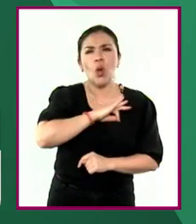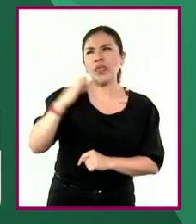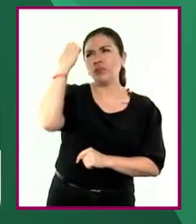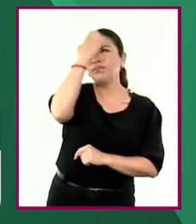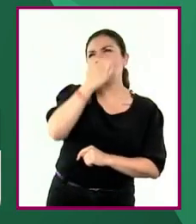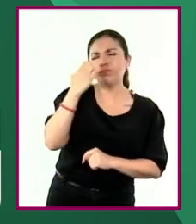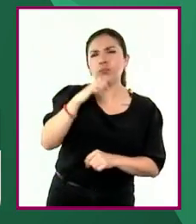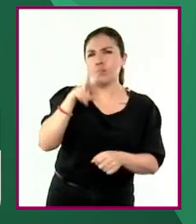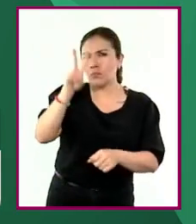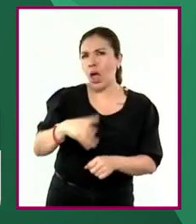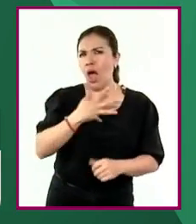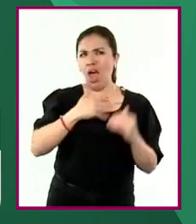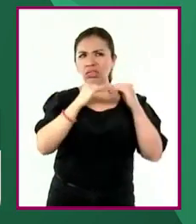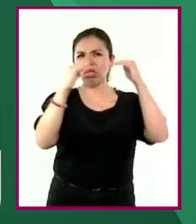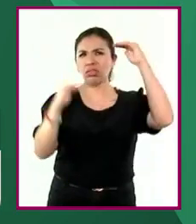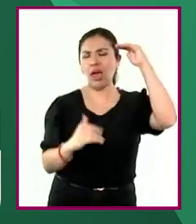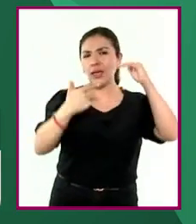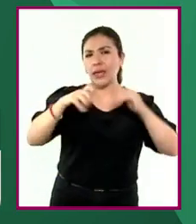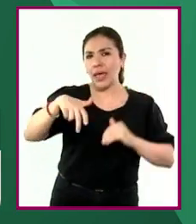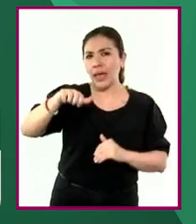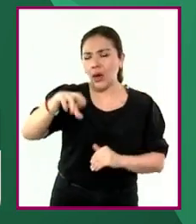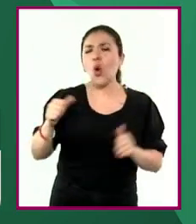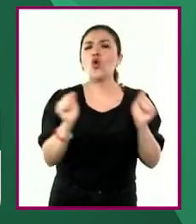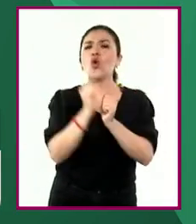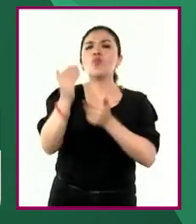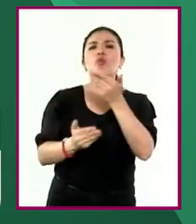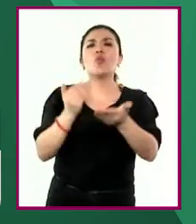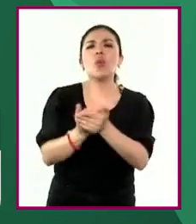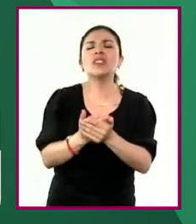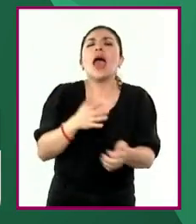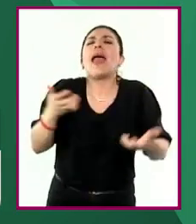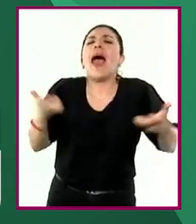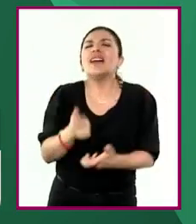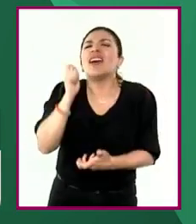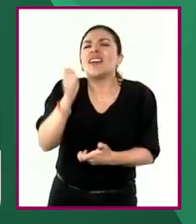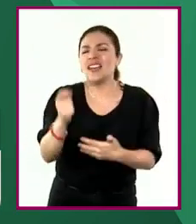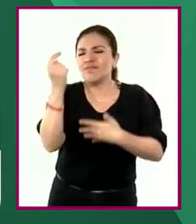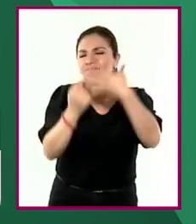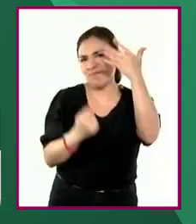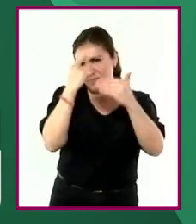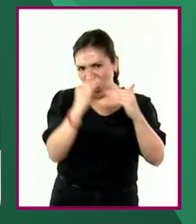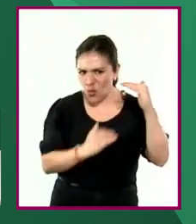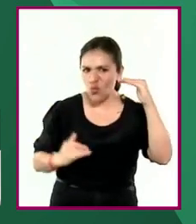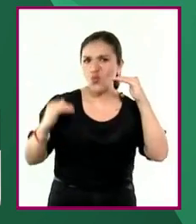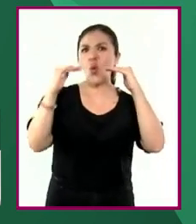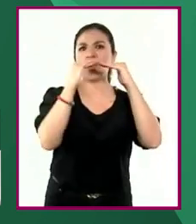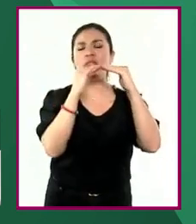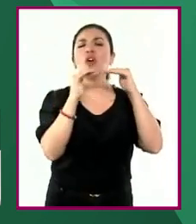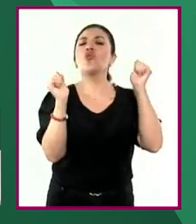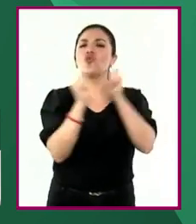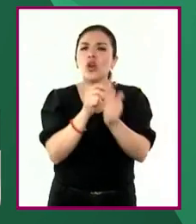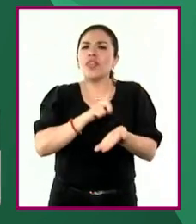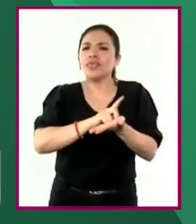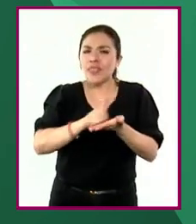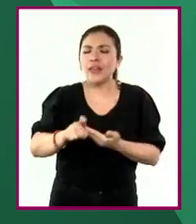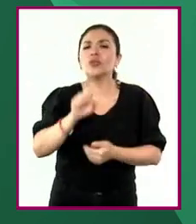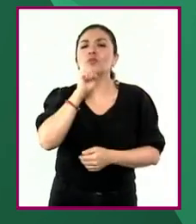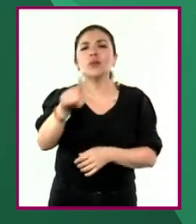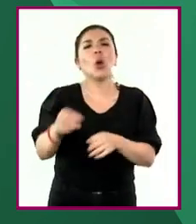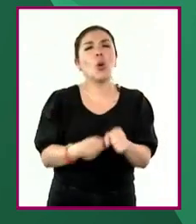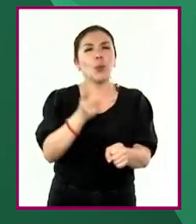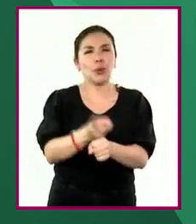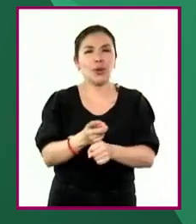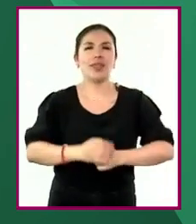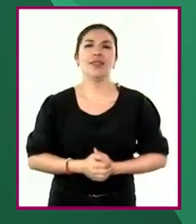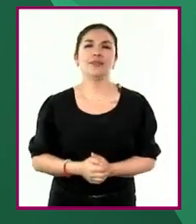analizarán las desigualdades de género y propondrán acciones en favor de la igualdad de derechos y